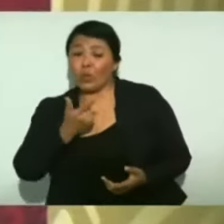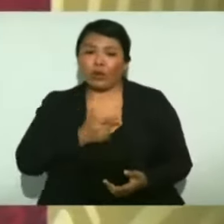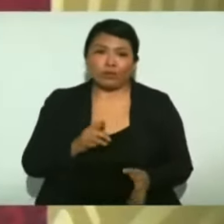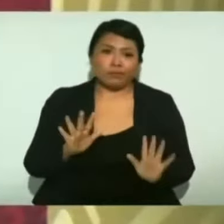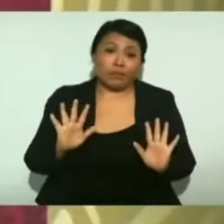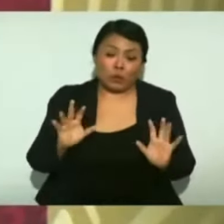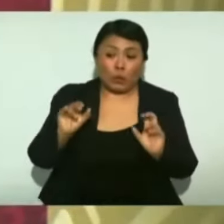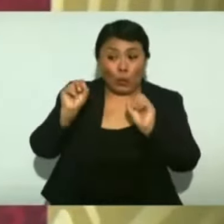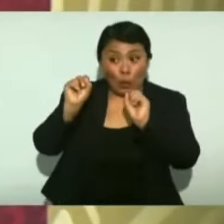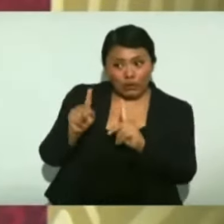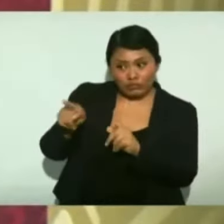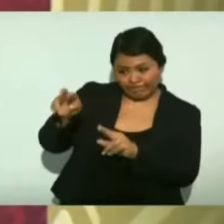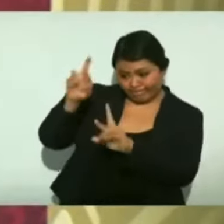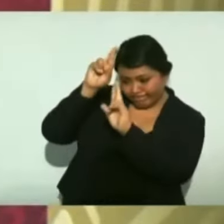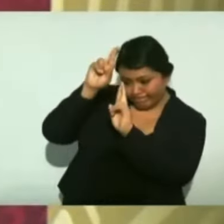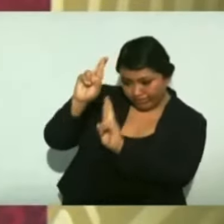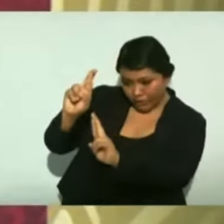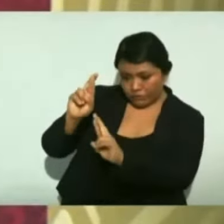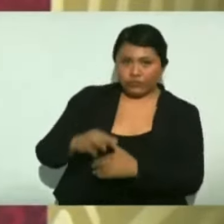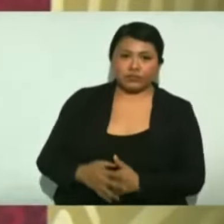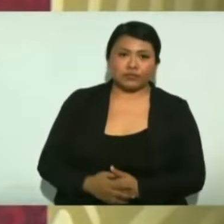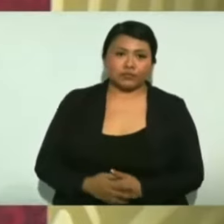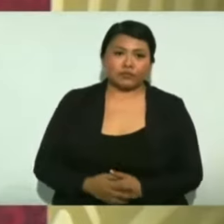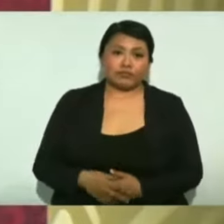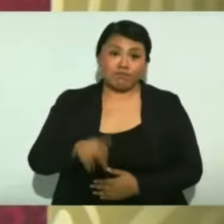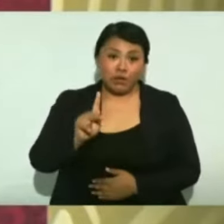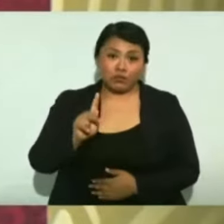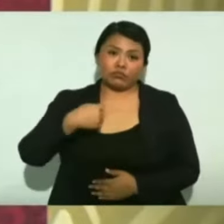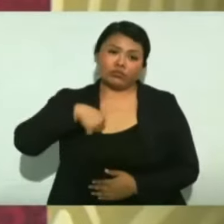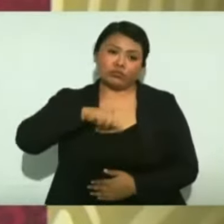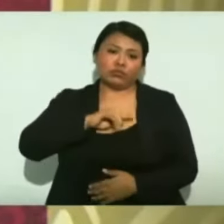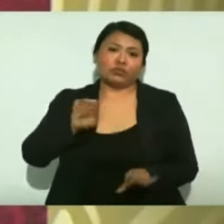en medio de los pueblos.